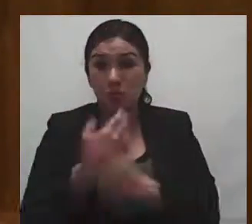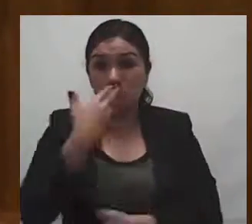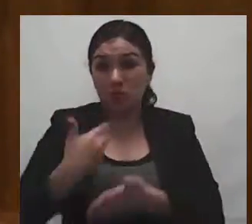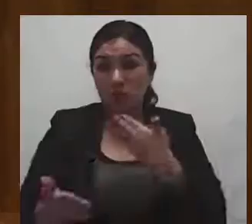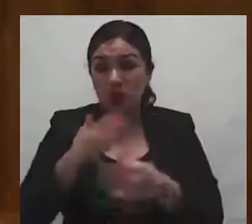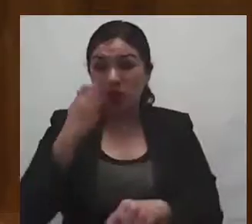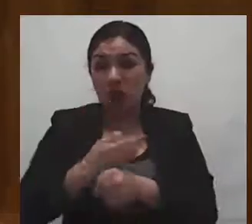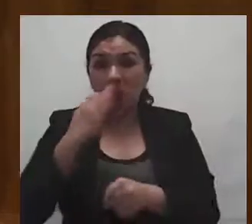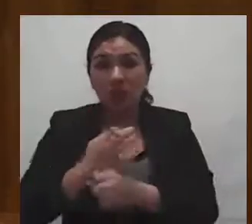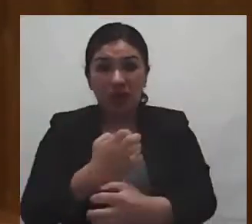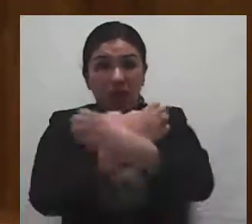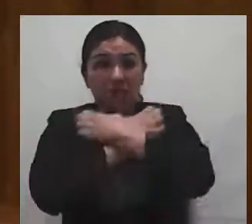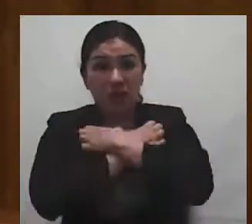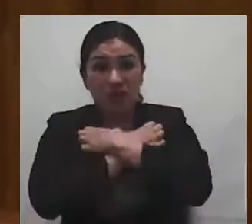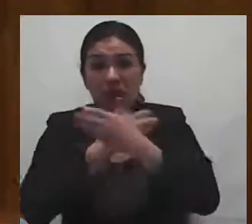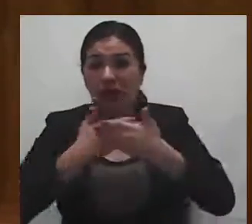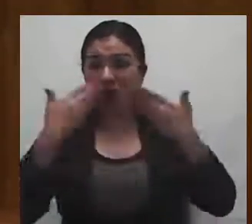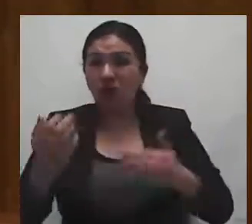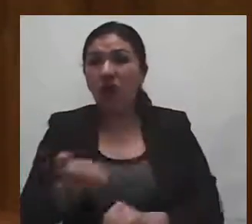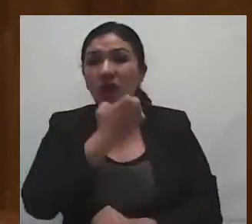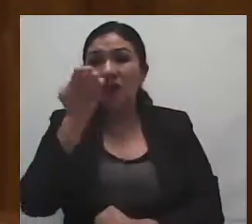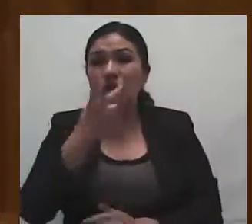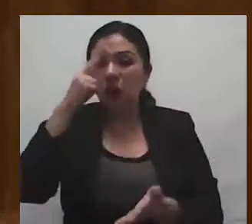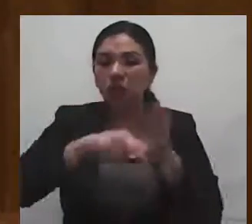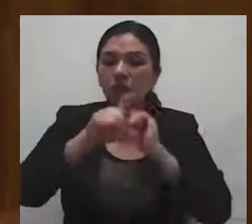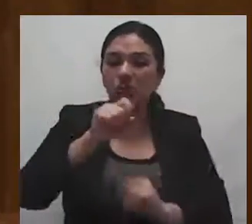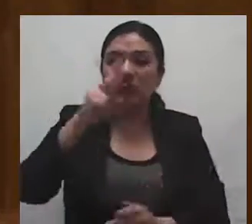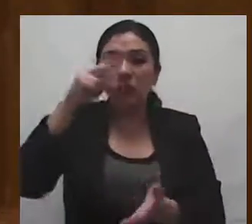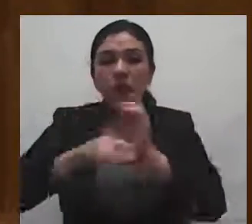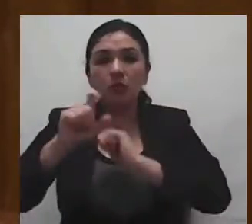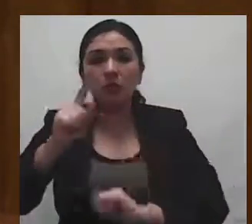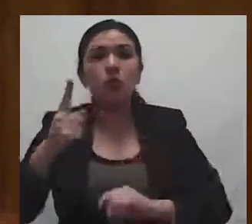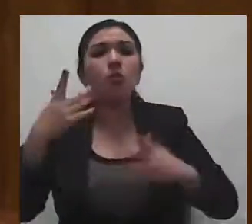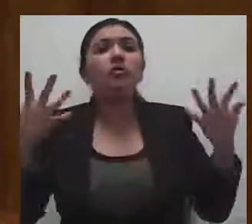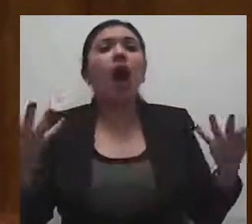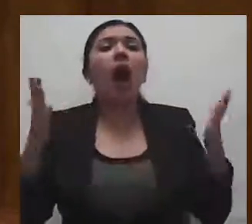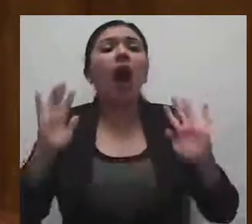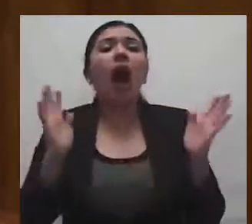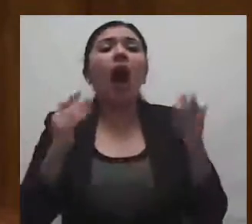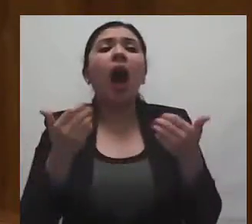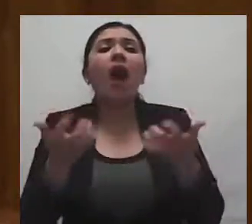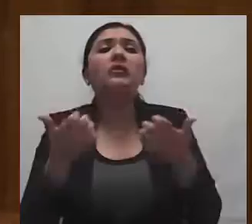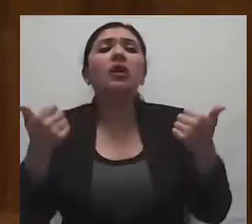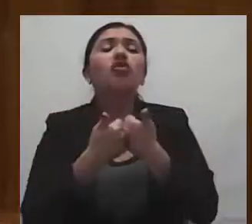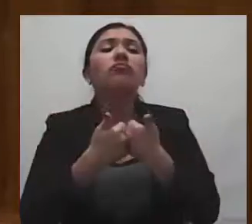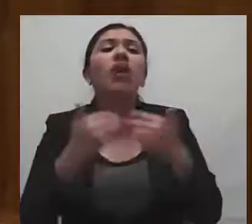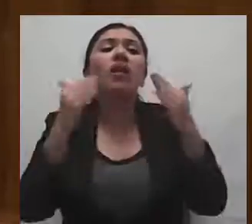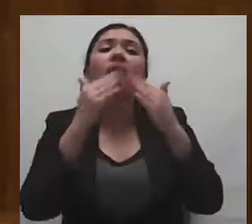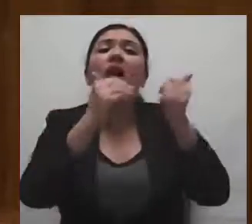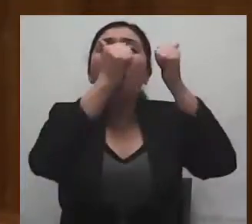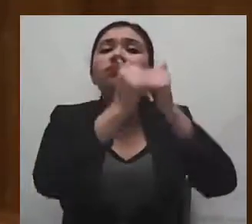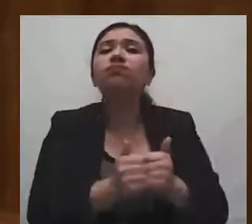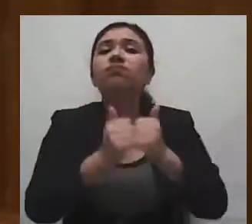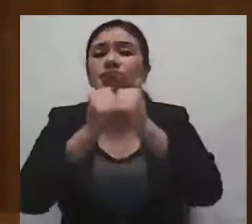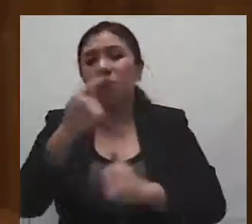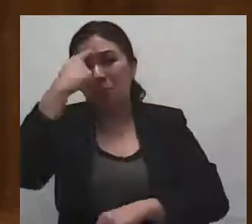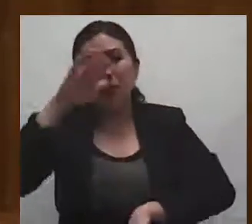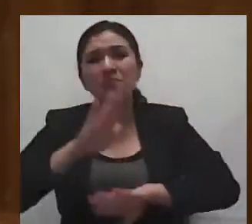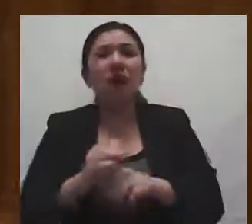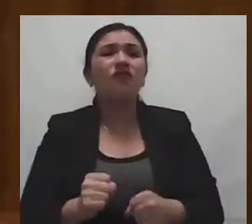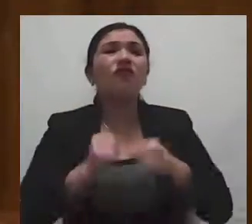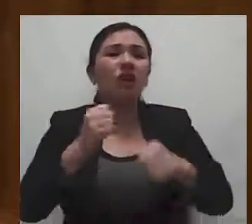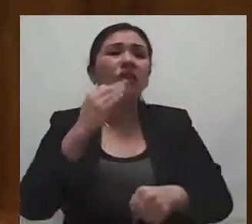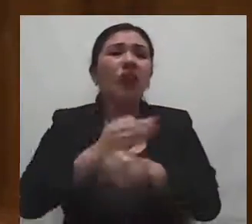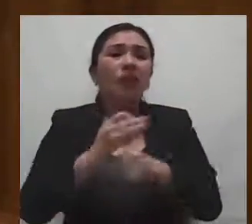del ciclo escolar 2020-2021 se ha desarrollado a distancia, fortaleciendo las medidas de sanidad para hacer el frente a